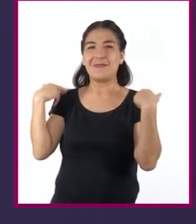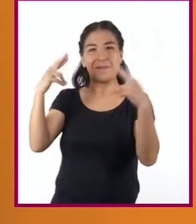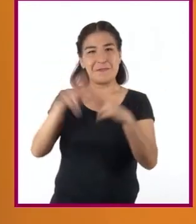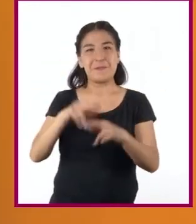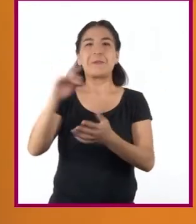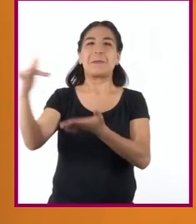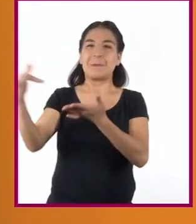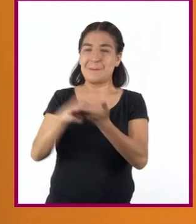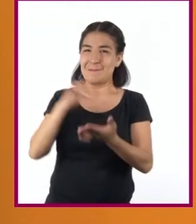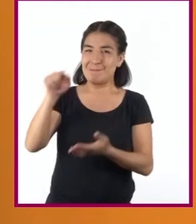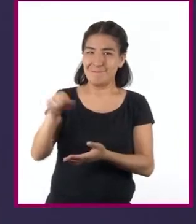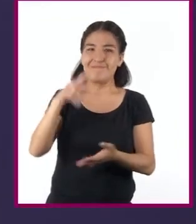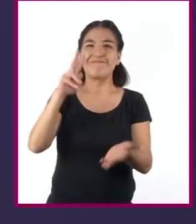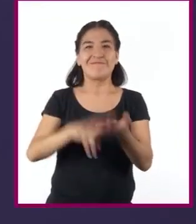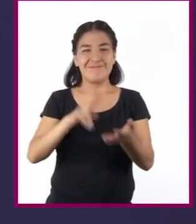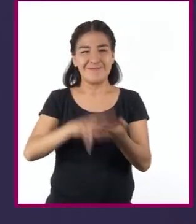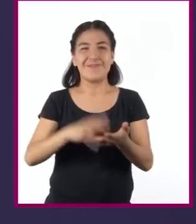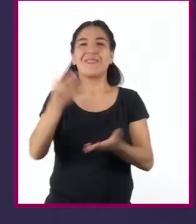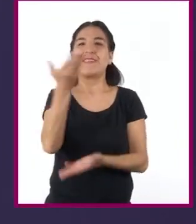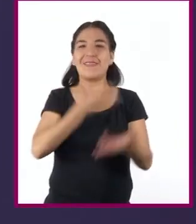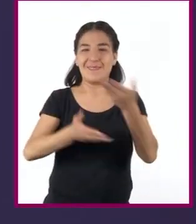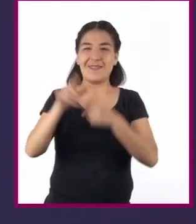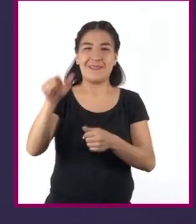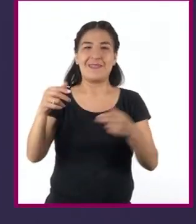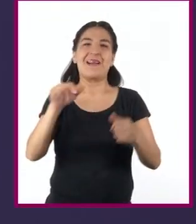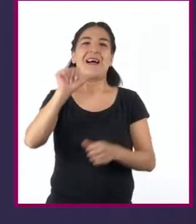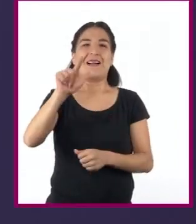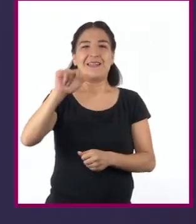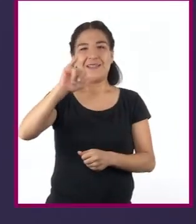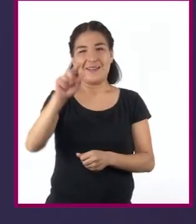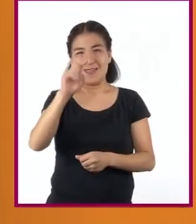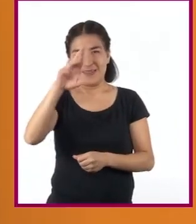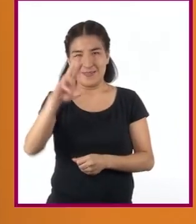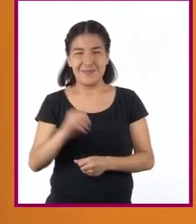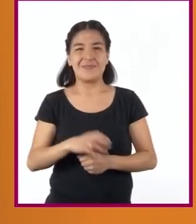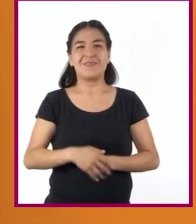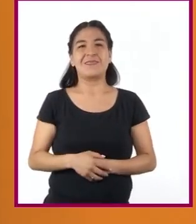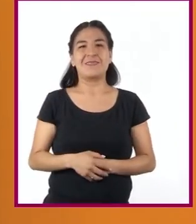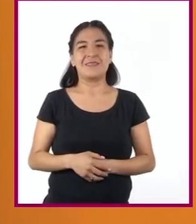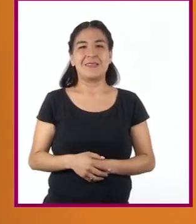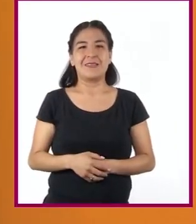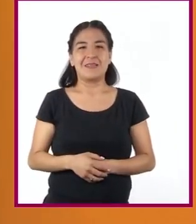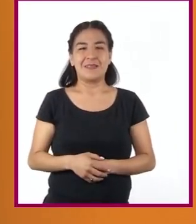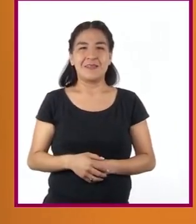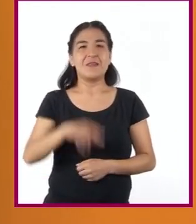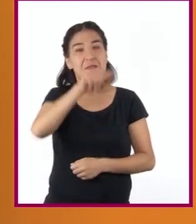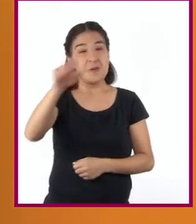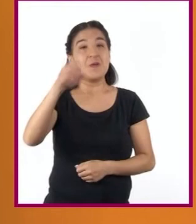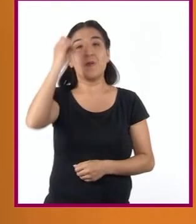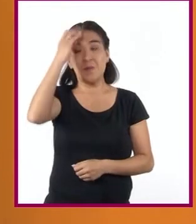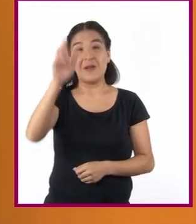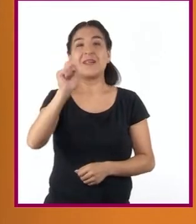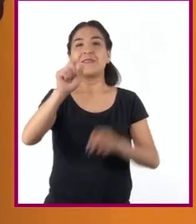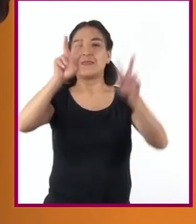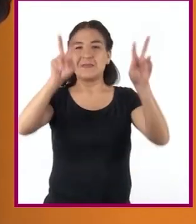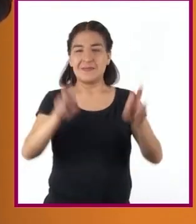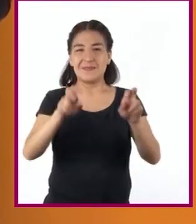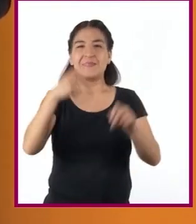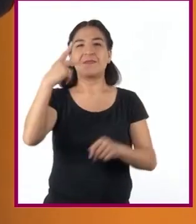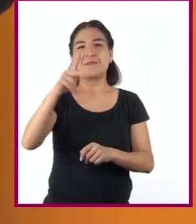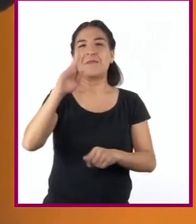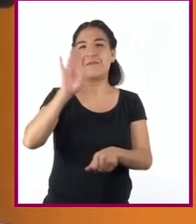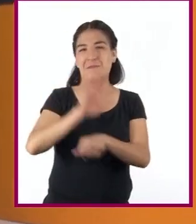valioso apoyo y colaboración del maestro Alejandro Sevilla. No olviden una frase del astro